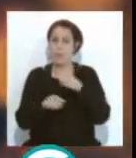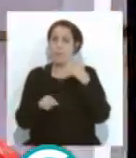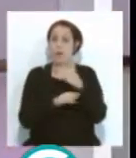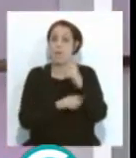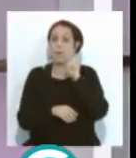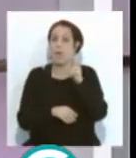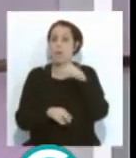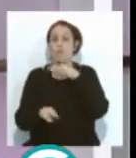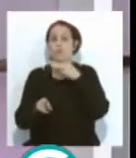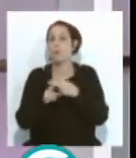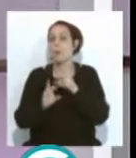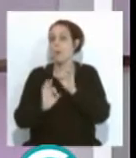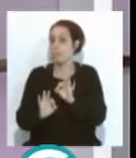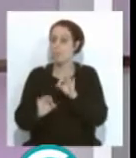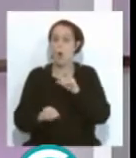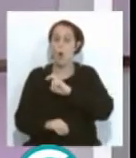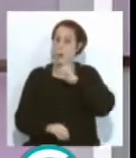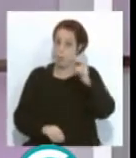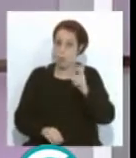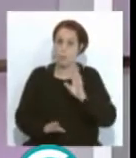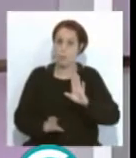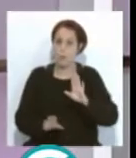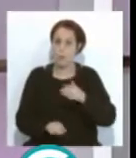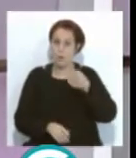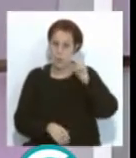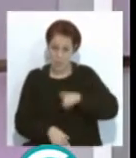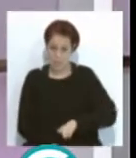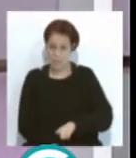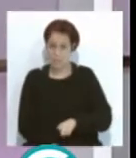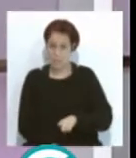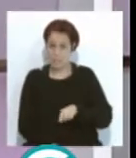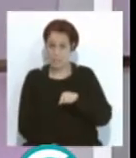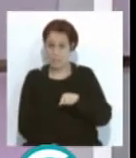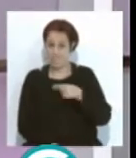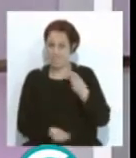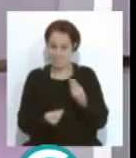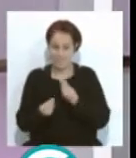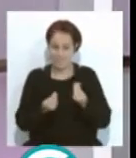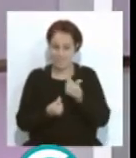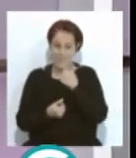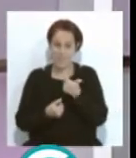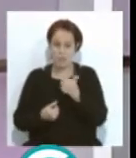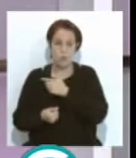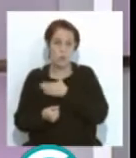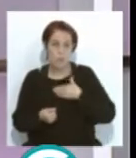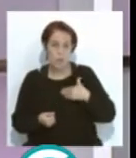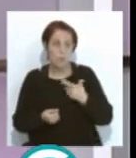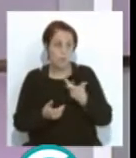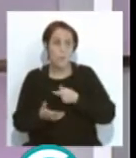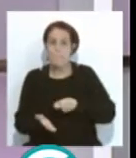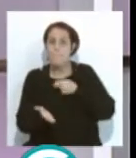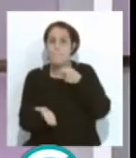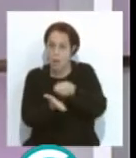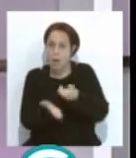a este nombre o al otro, pero también entra en esa cosa de decir, es que yo voy a pagar